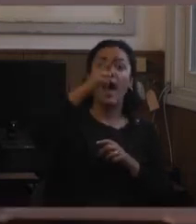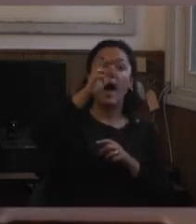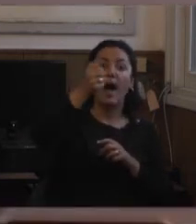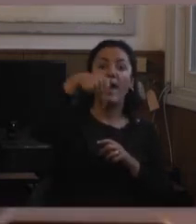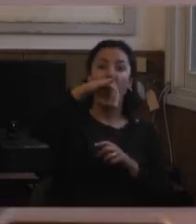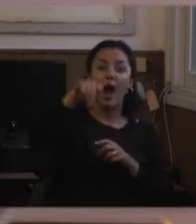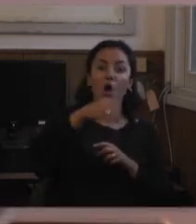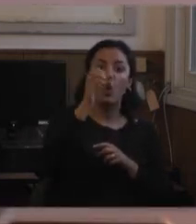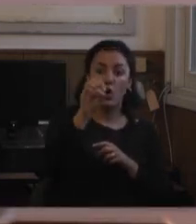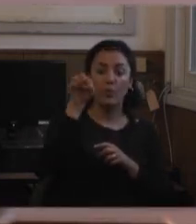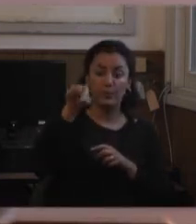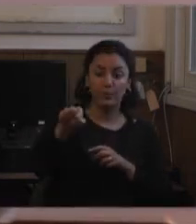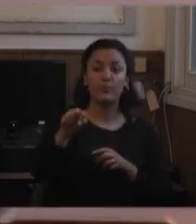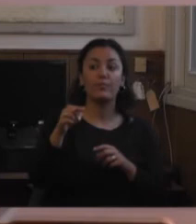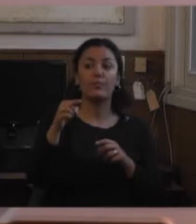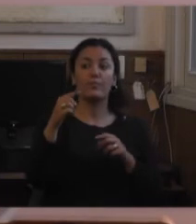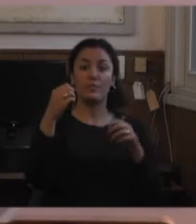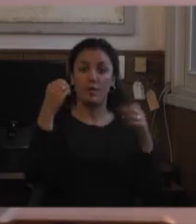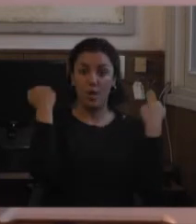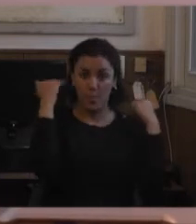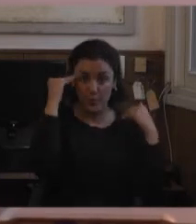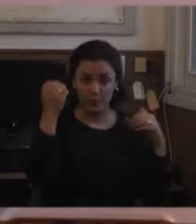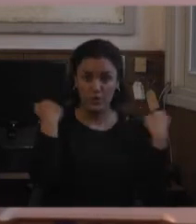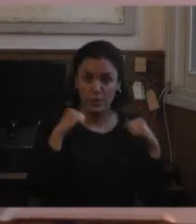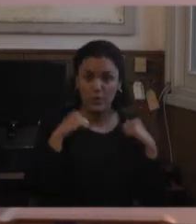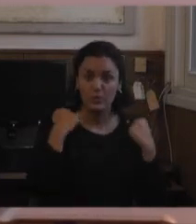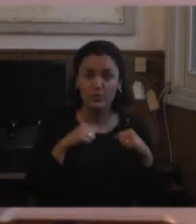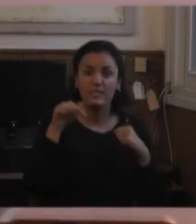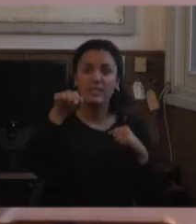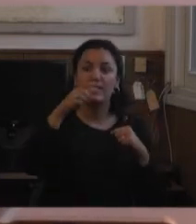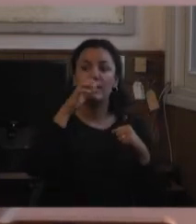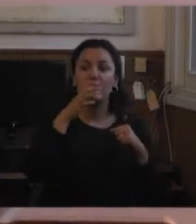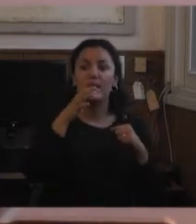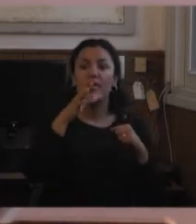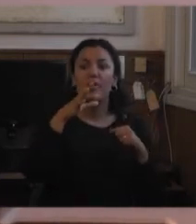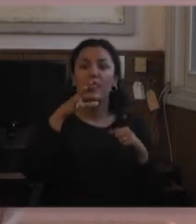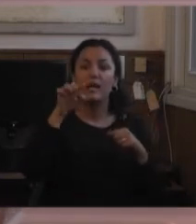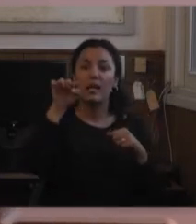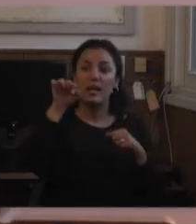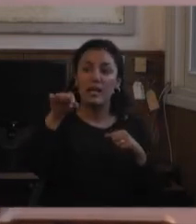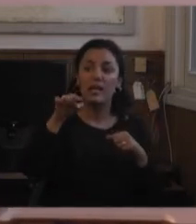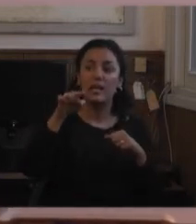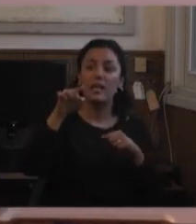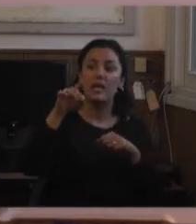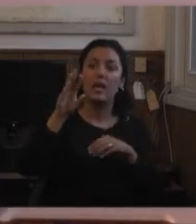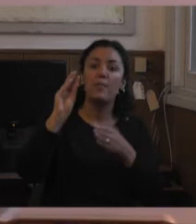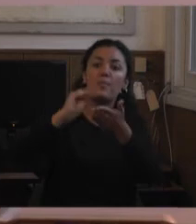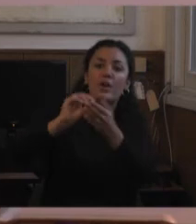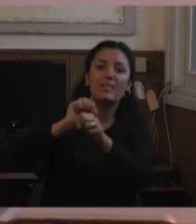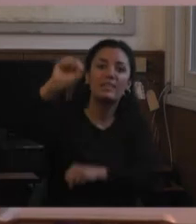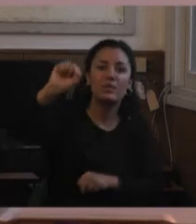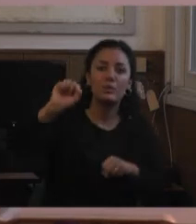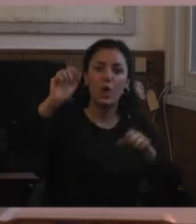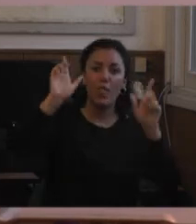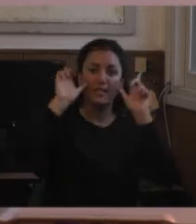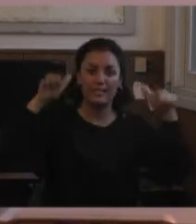dio en principio el título de licenciado y hoy llegó a la justicia para poder hacer el profesorado y el tema era si podés